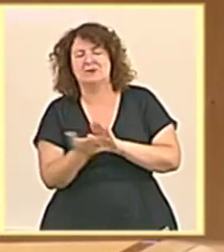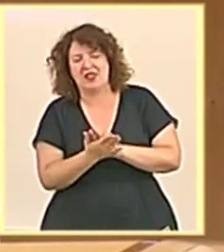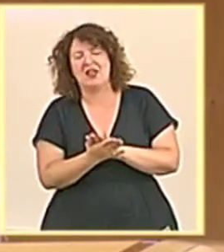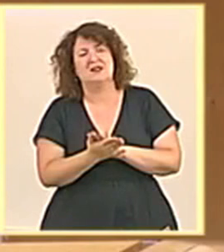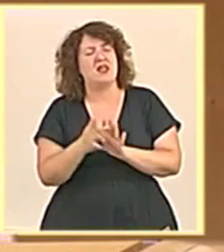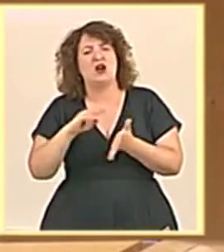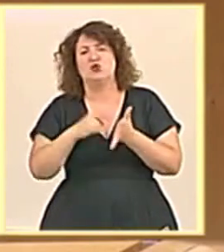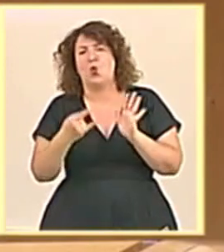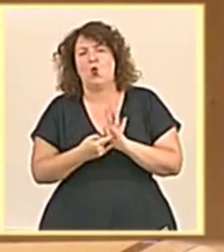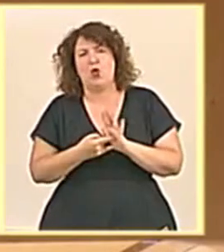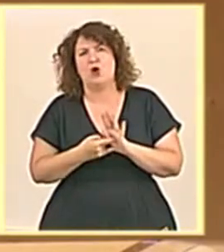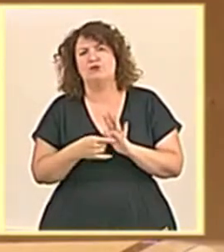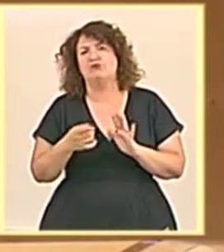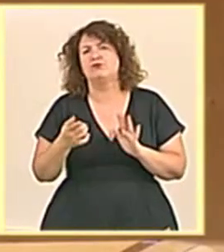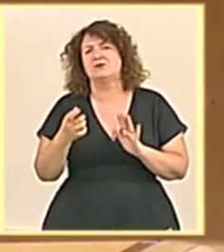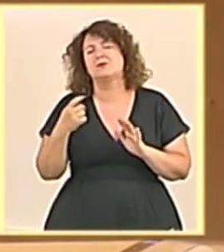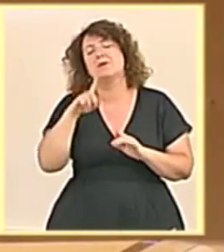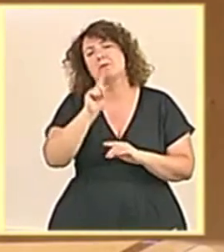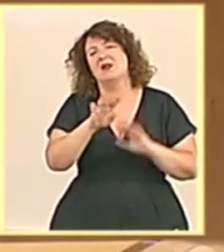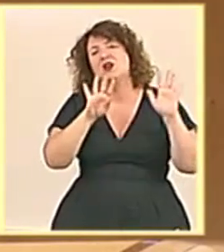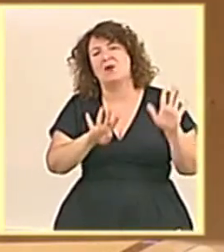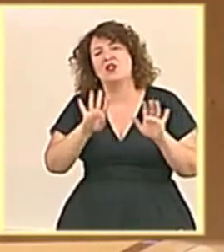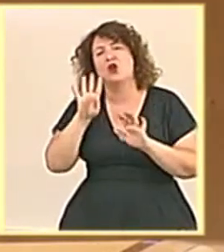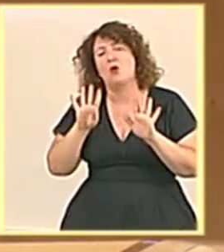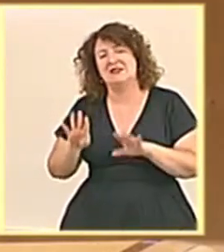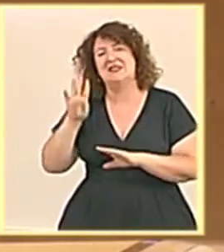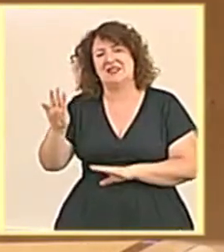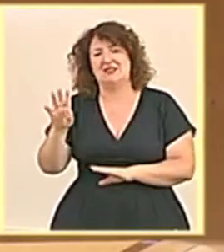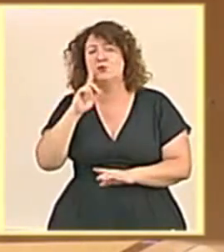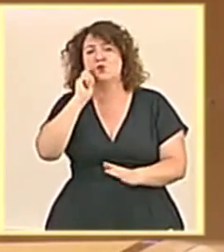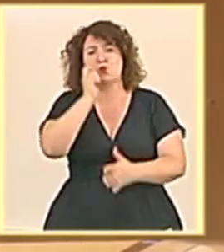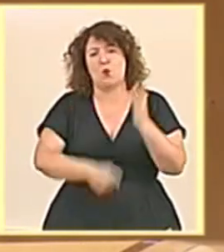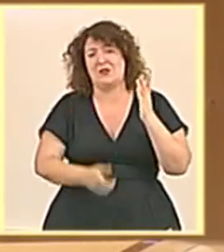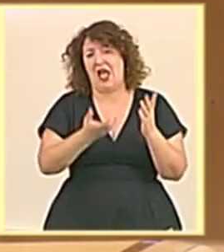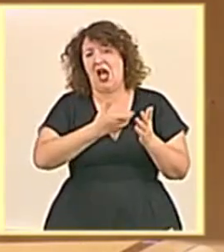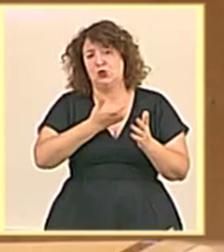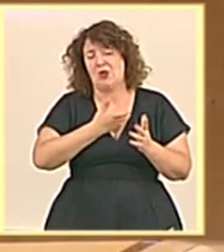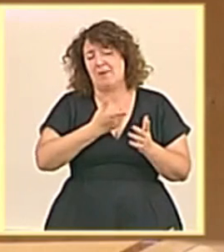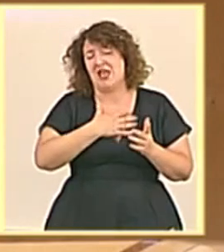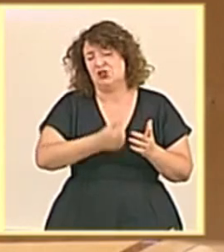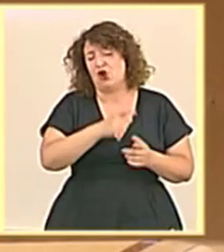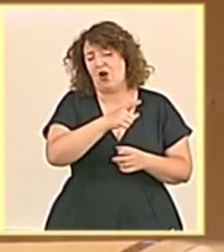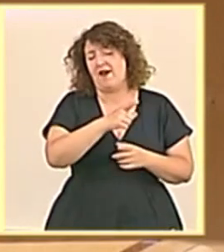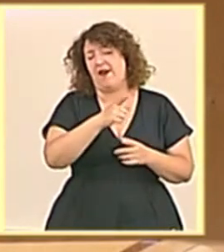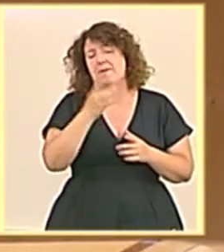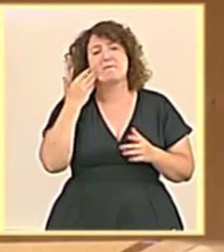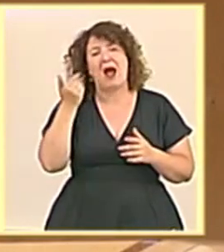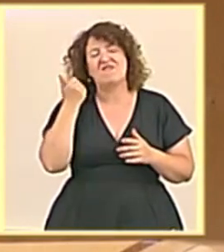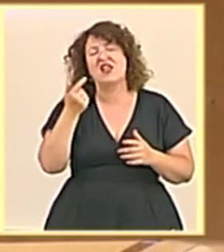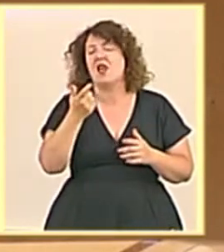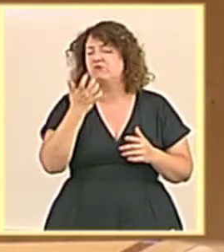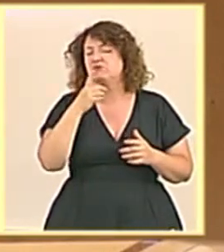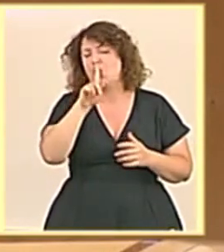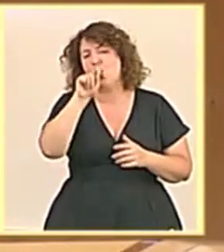fue resuelto el año 1993 con una multa al Ayuntamiento de Marbella de 1,2 millones de euros,